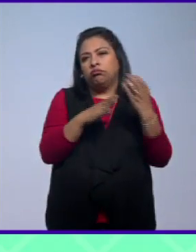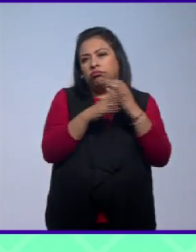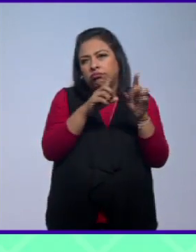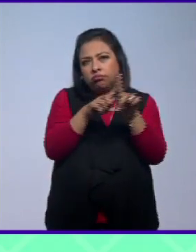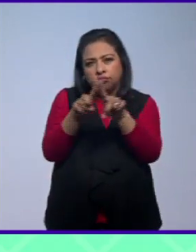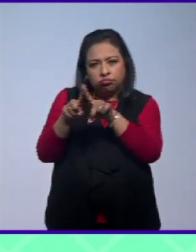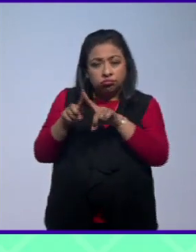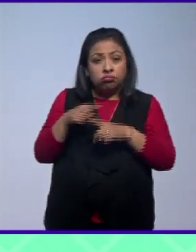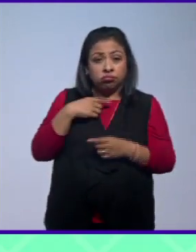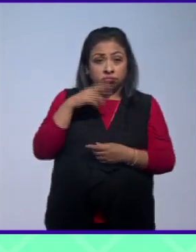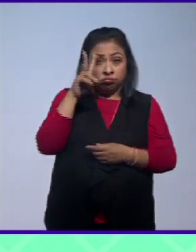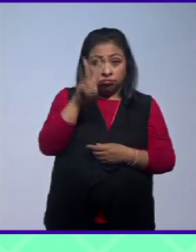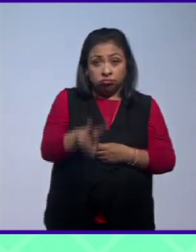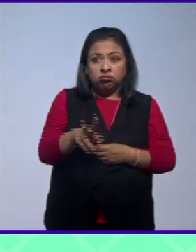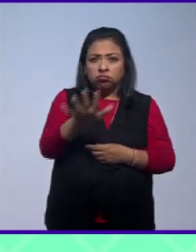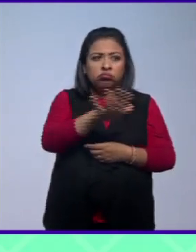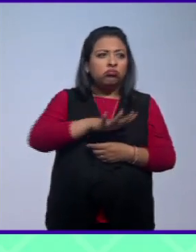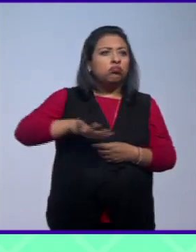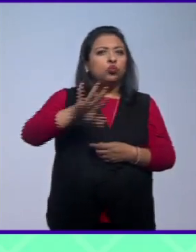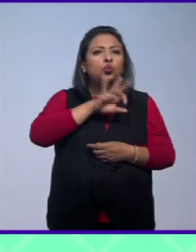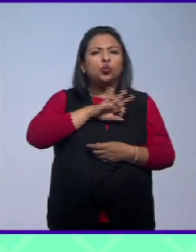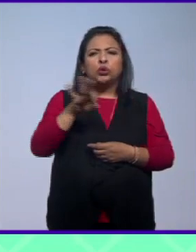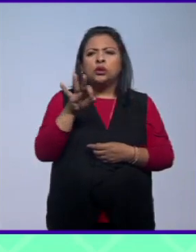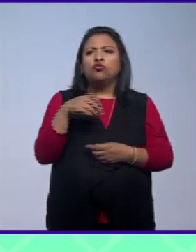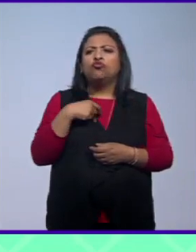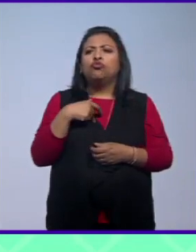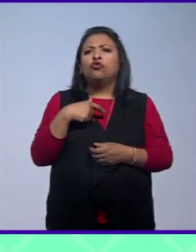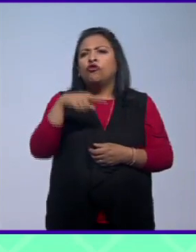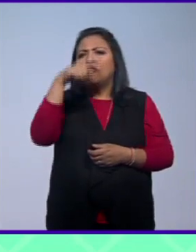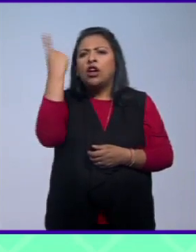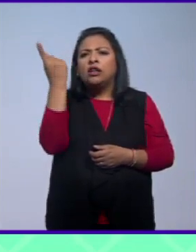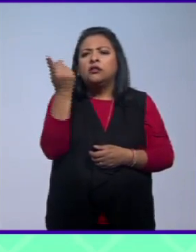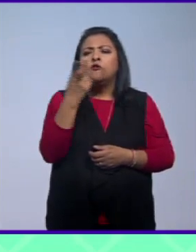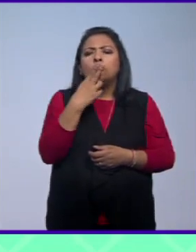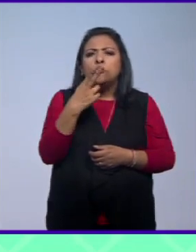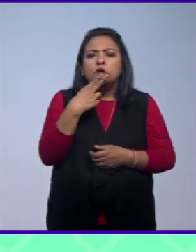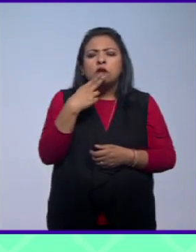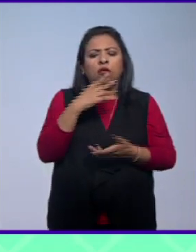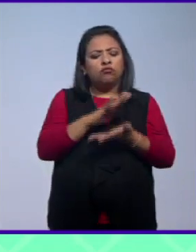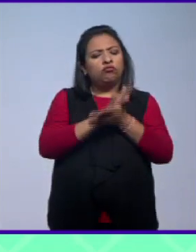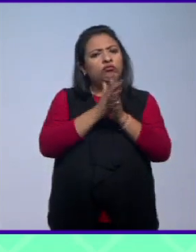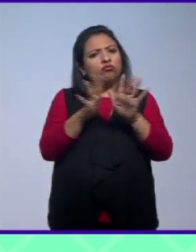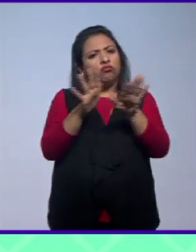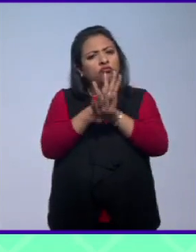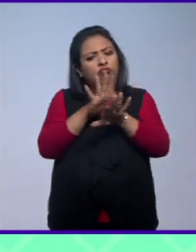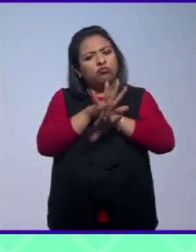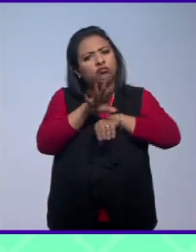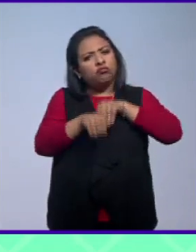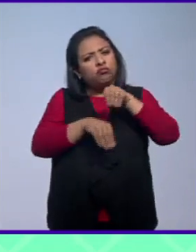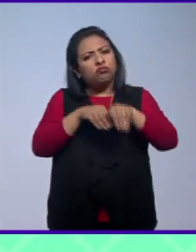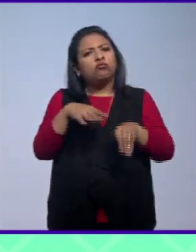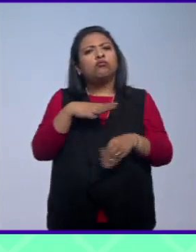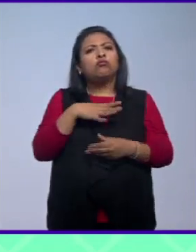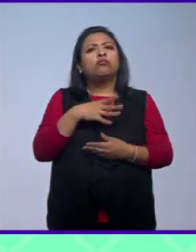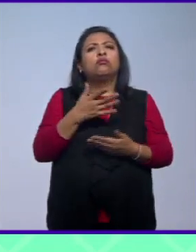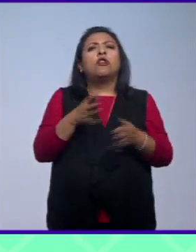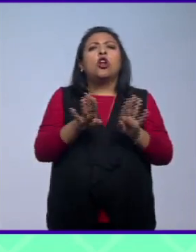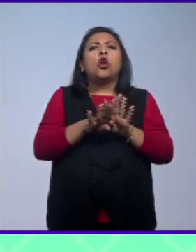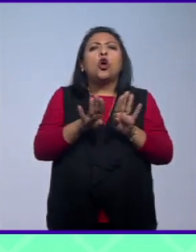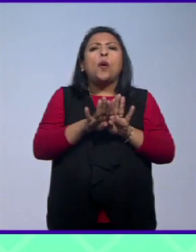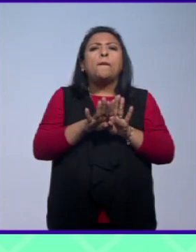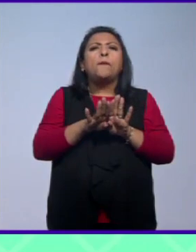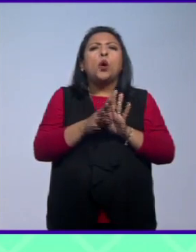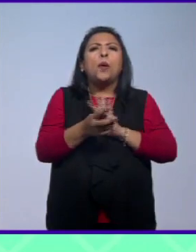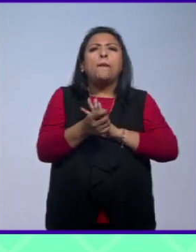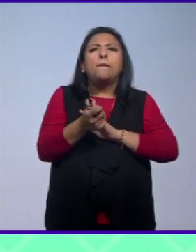realmente a mi alcance de primera mano de transformarlos de hacer una pequeña sesgo